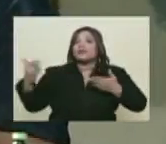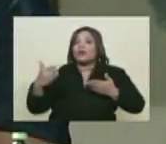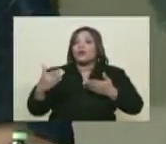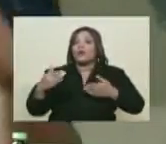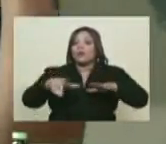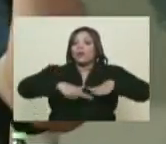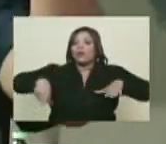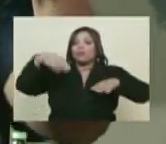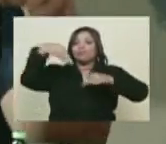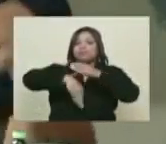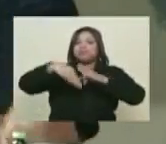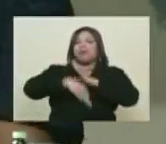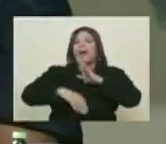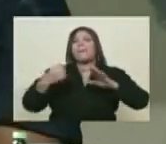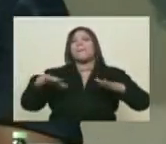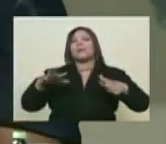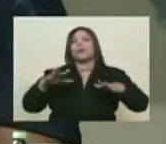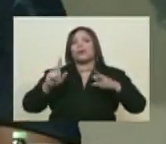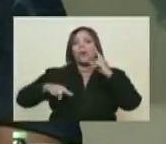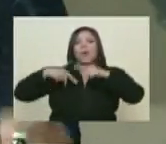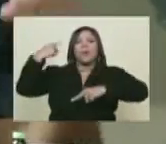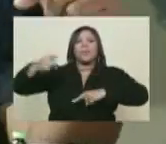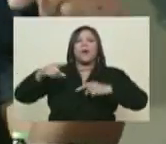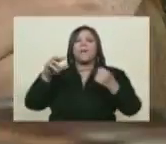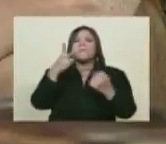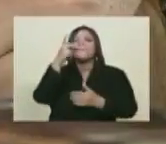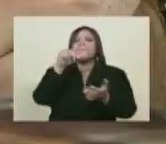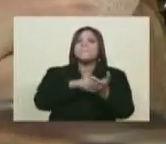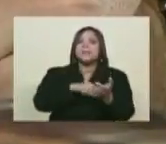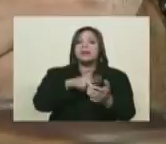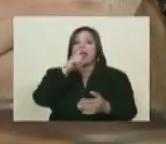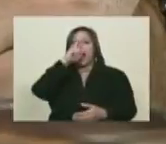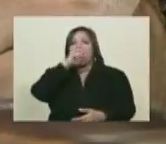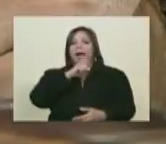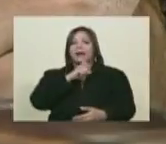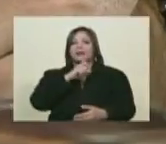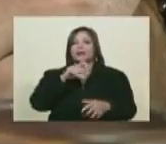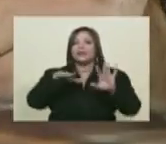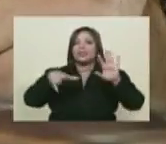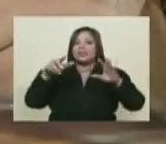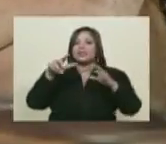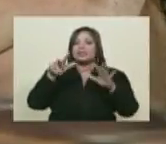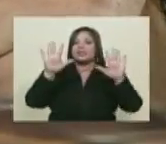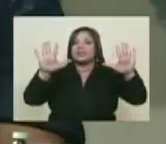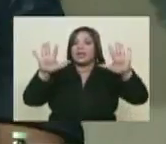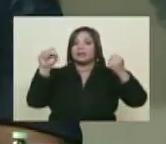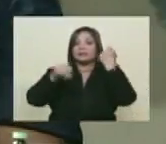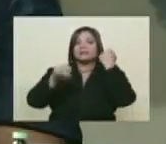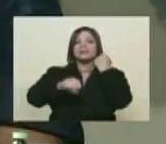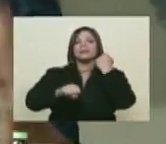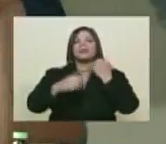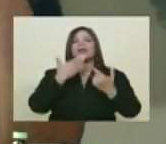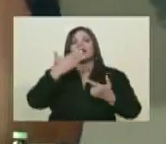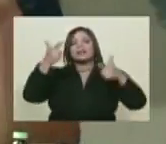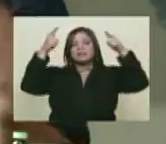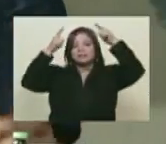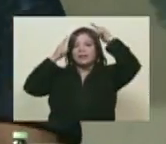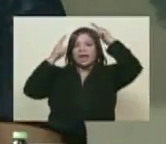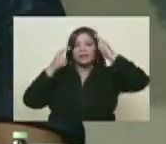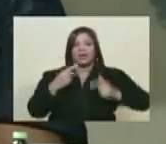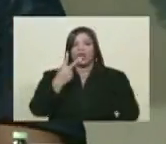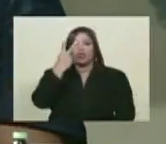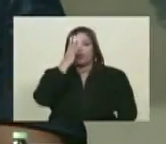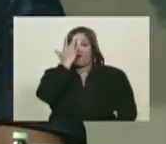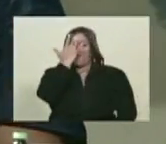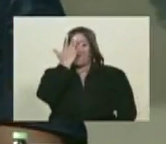barriles de petróleo. Aquí hay petróleo para los próximos mil años, para los próximos 10 siglos. Y esto se lo debemos a Hugo Chávez. Cuando llegó el 2 de